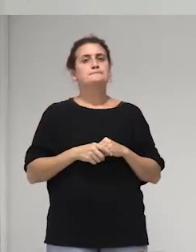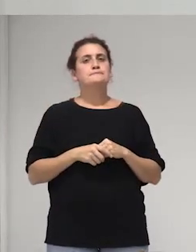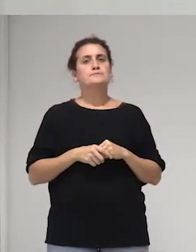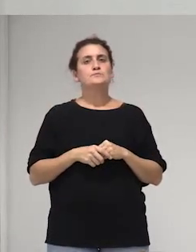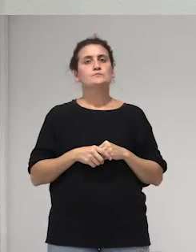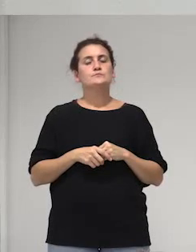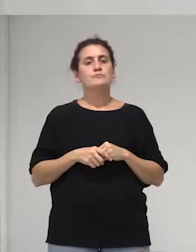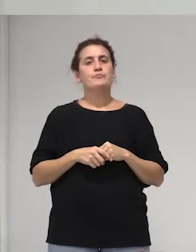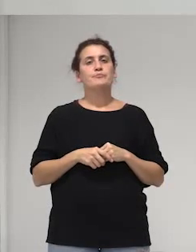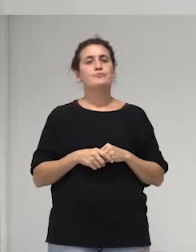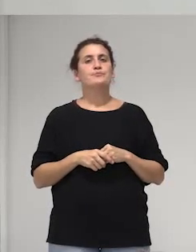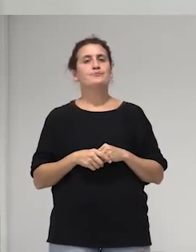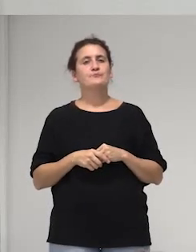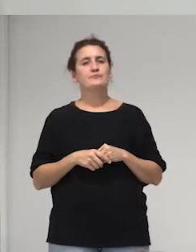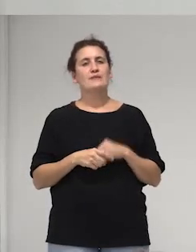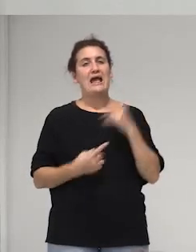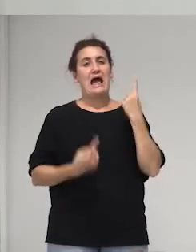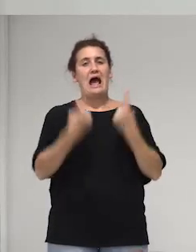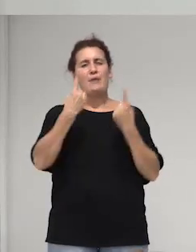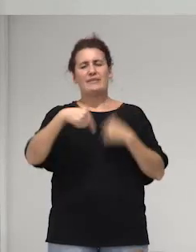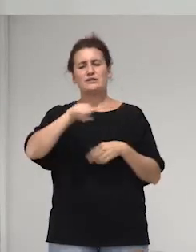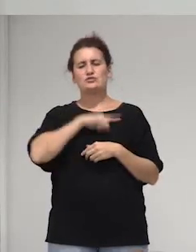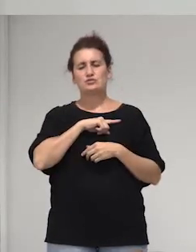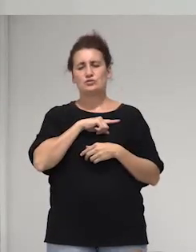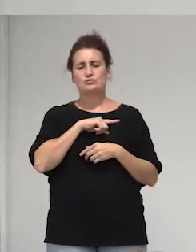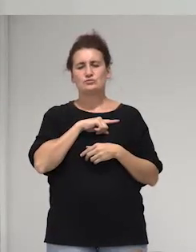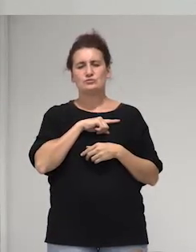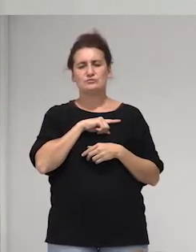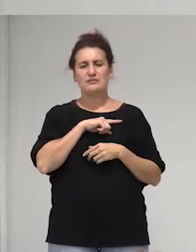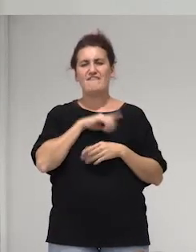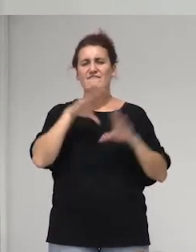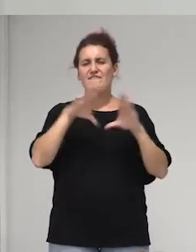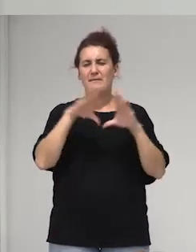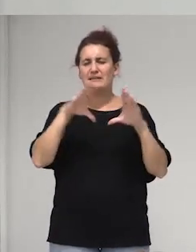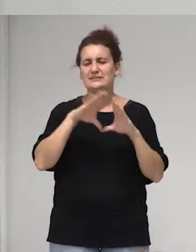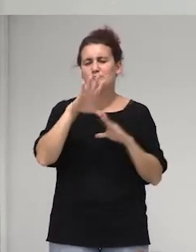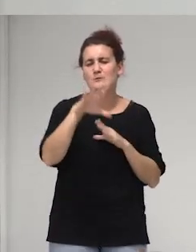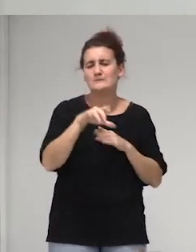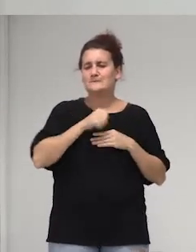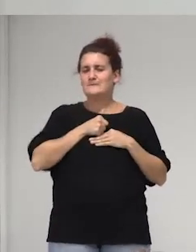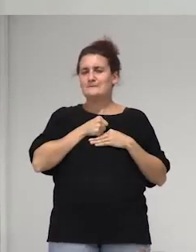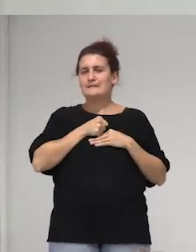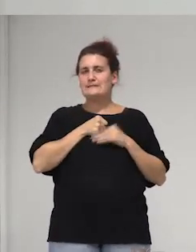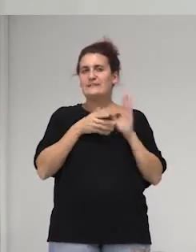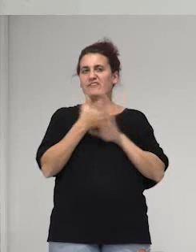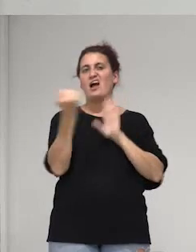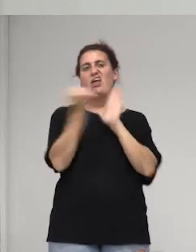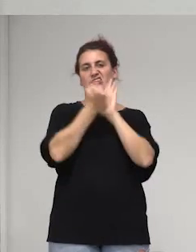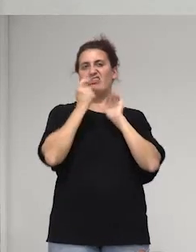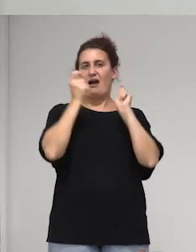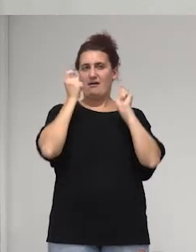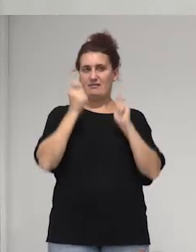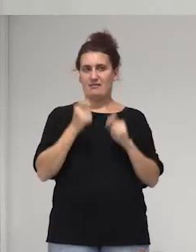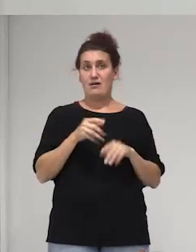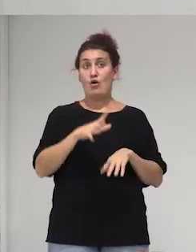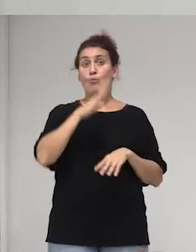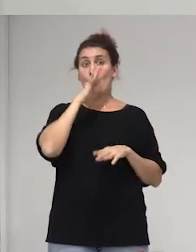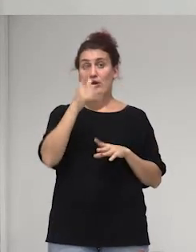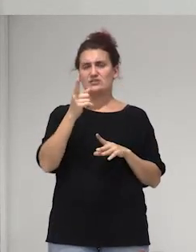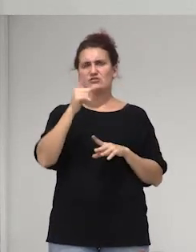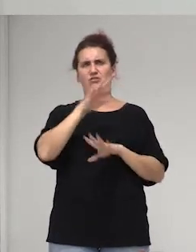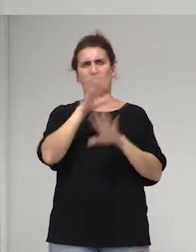es que a veces nos apropiamos tanto del feminismo que lo estereotipamos y por eso caemos en esa